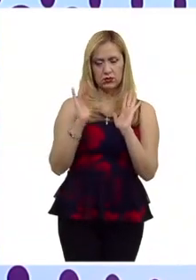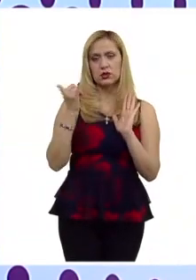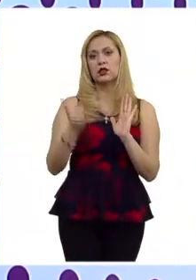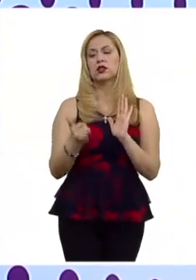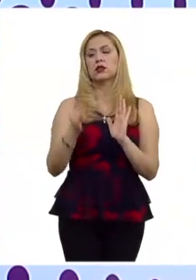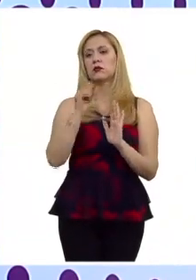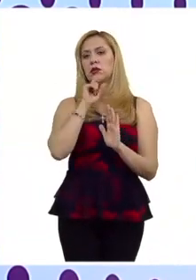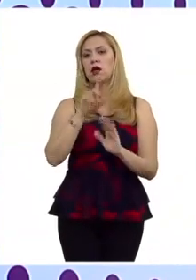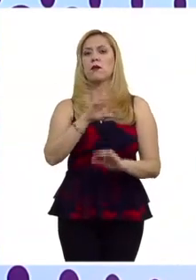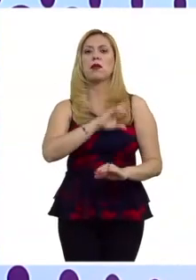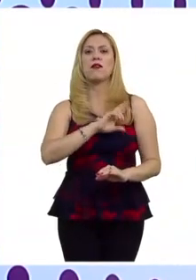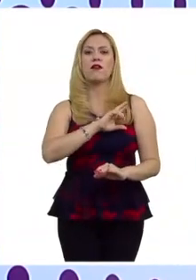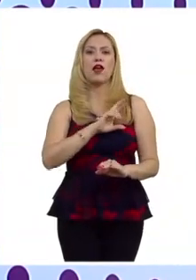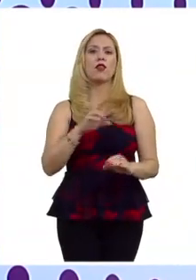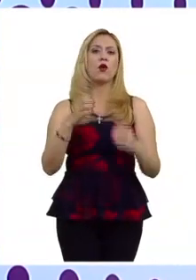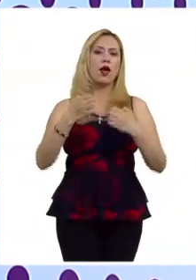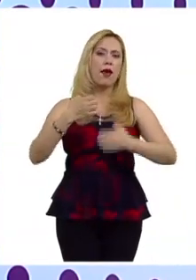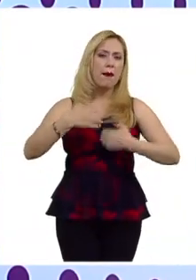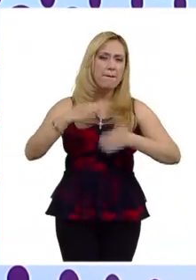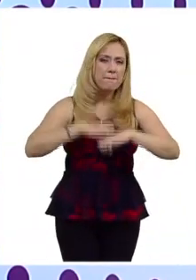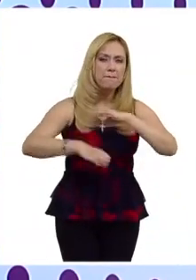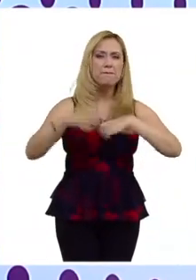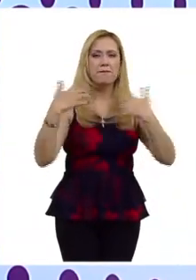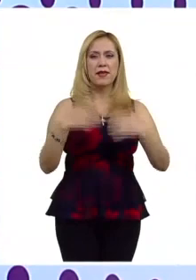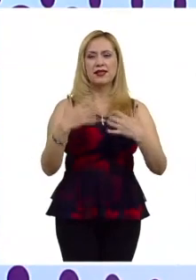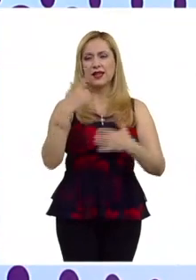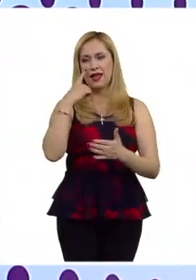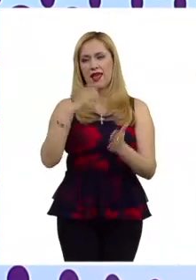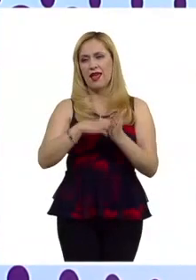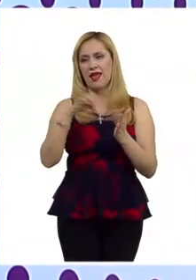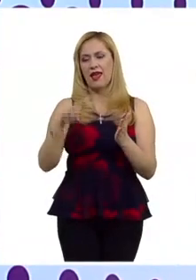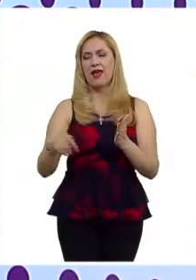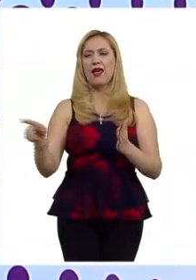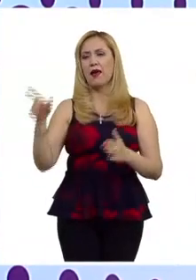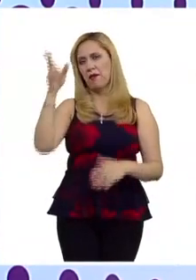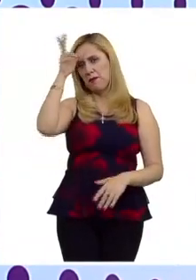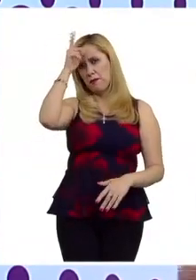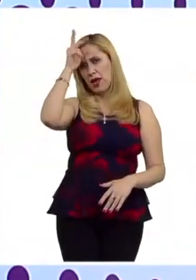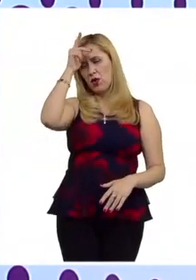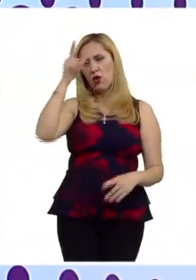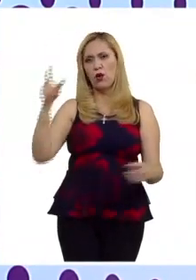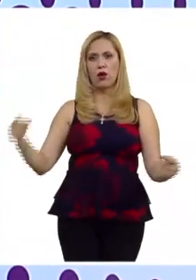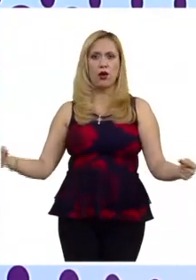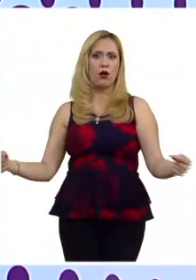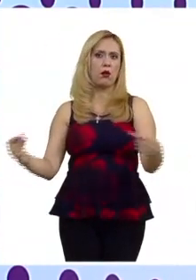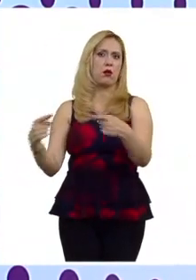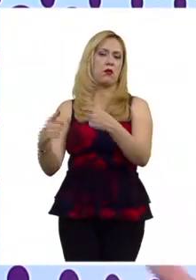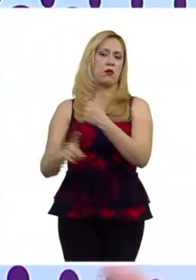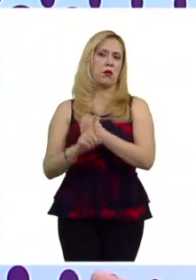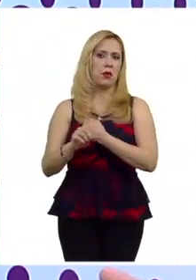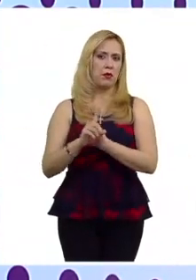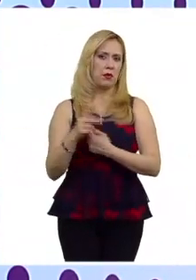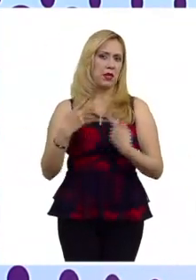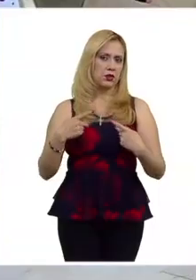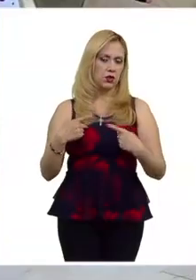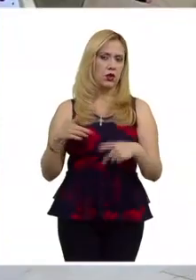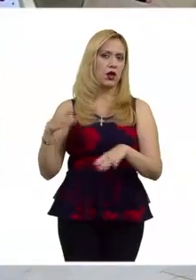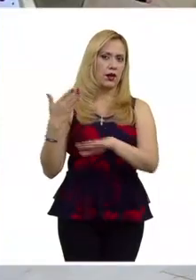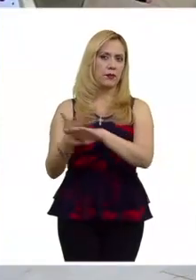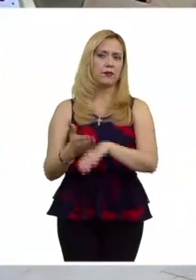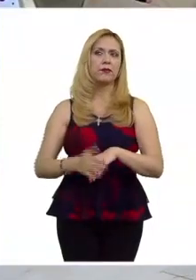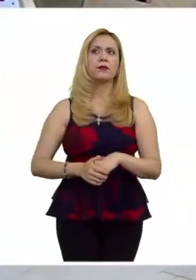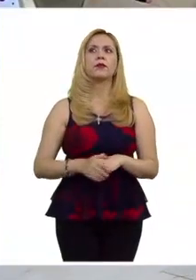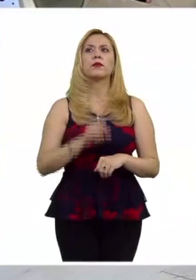el ámbito privado de una empresa el caso Lagos del Campo contra Perú y este tenemos en la suprema